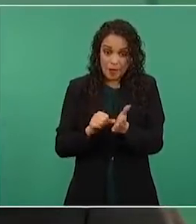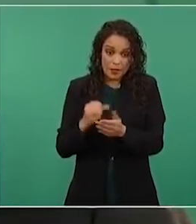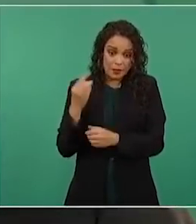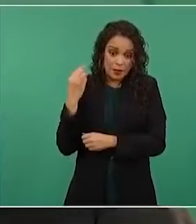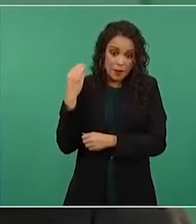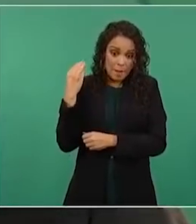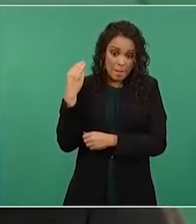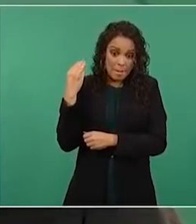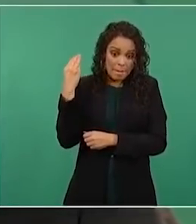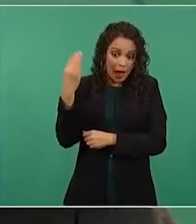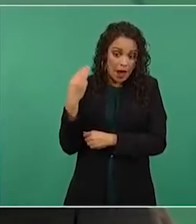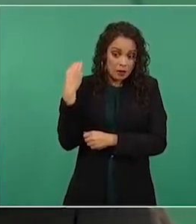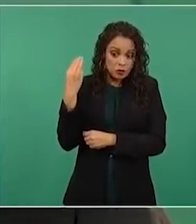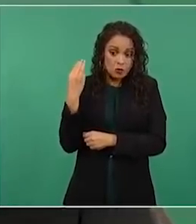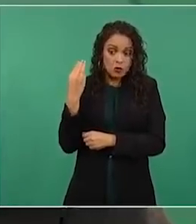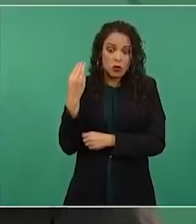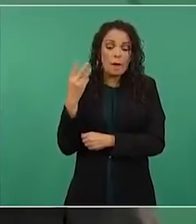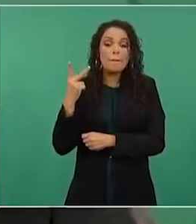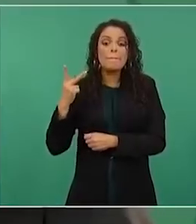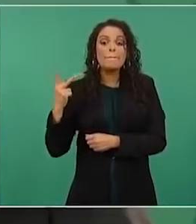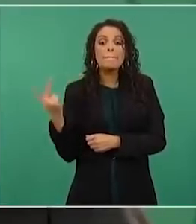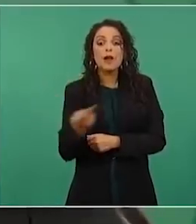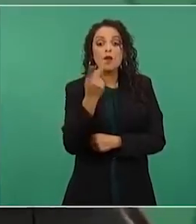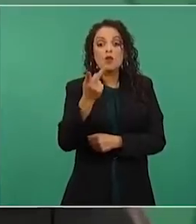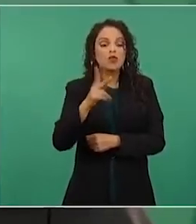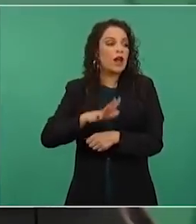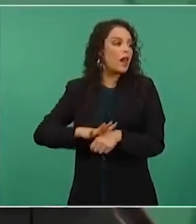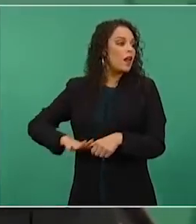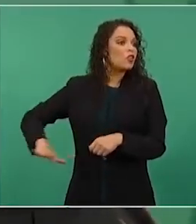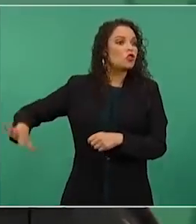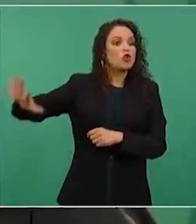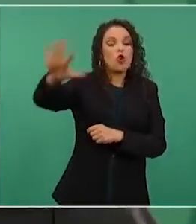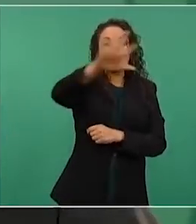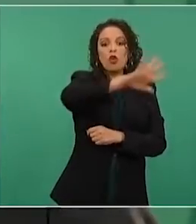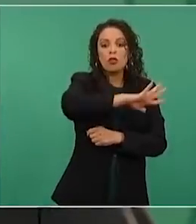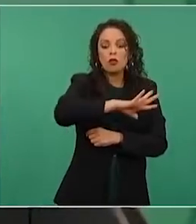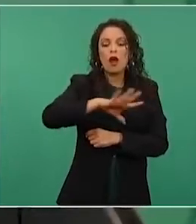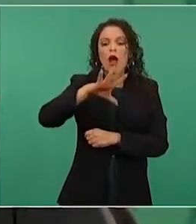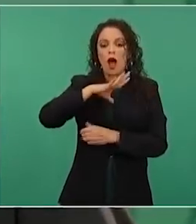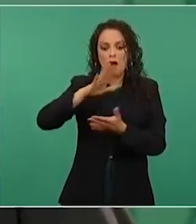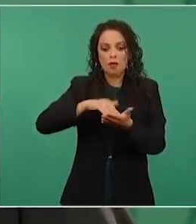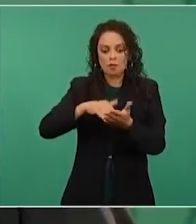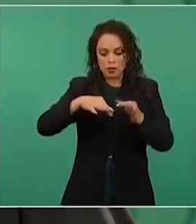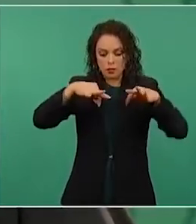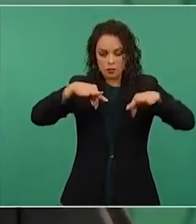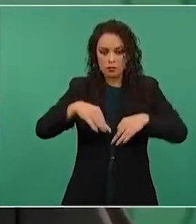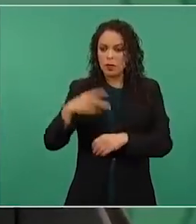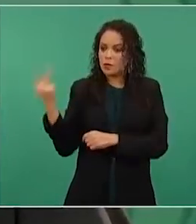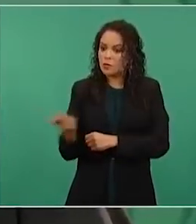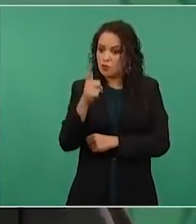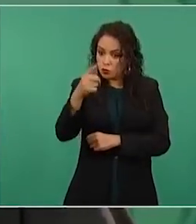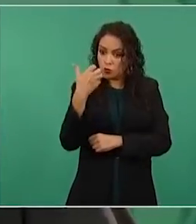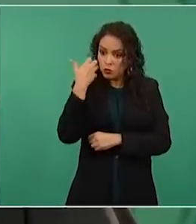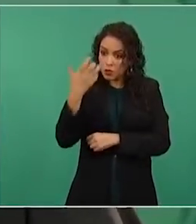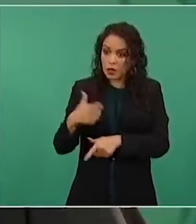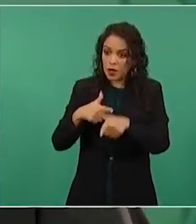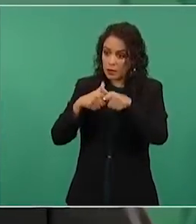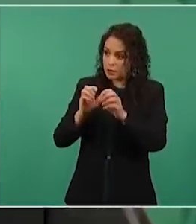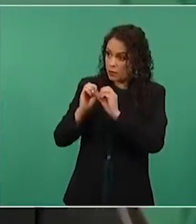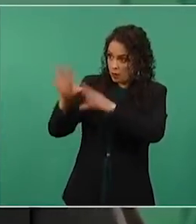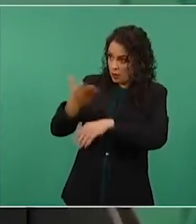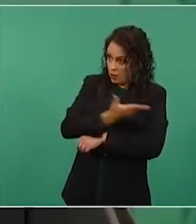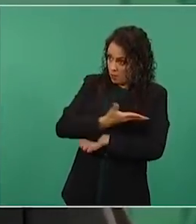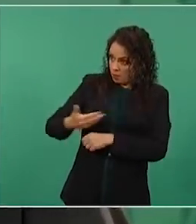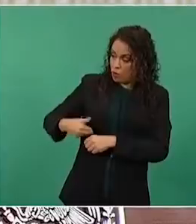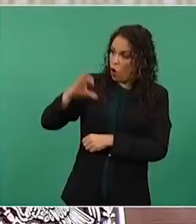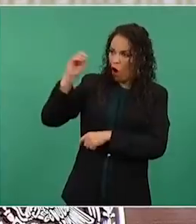la gente, a todos, va a haber una boleta, ¿quieres que continúe el presidente o que